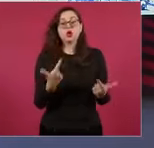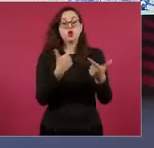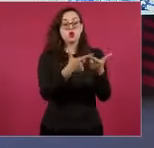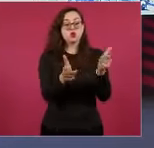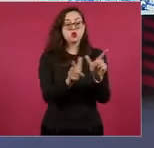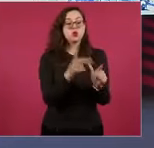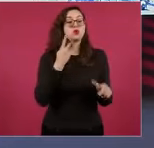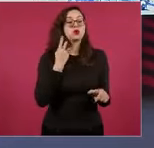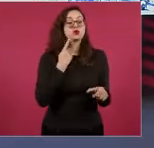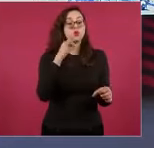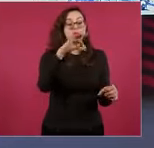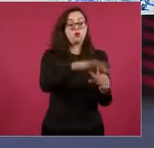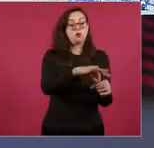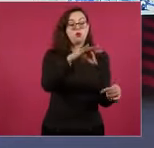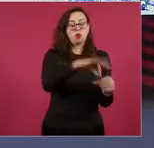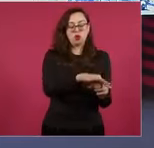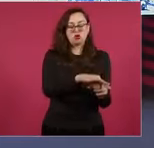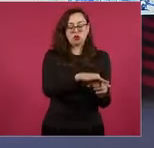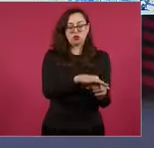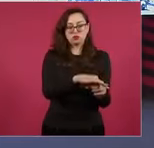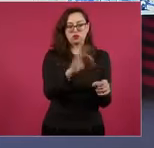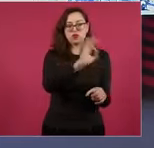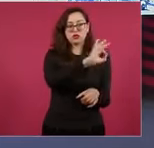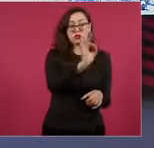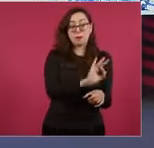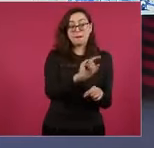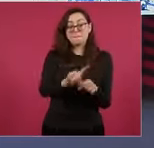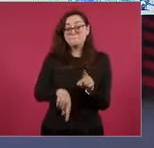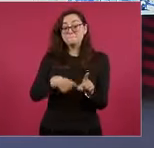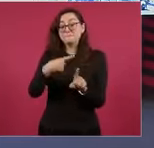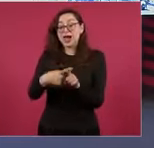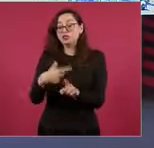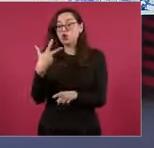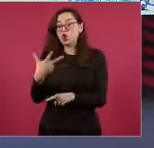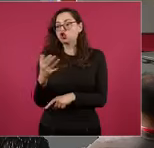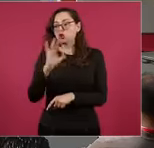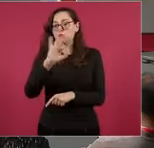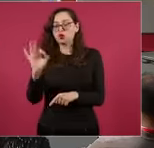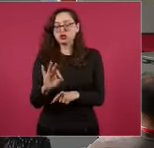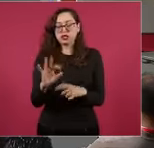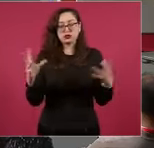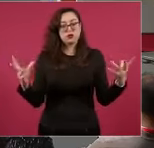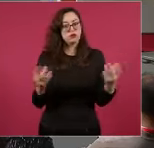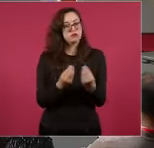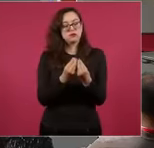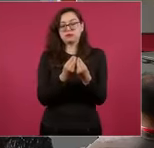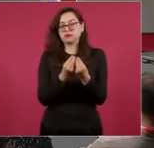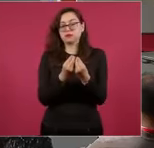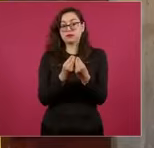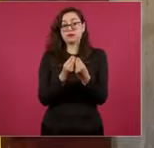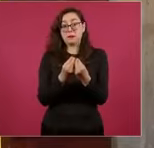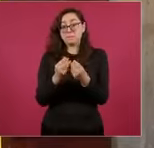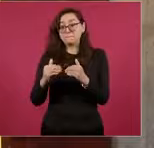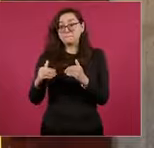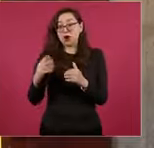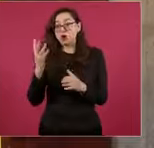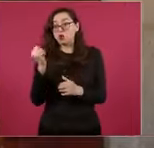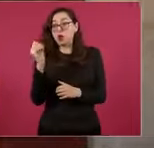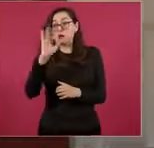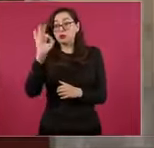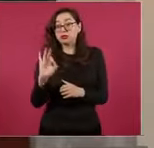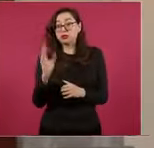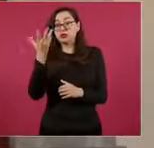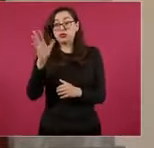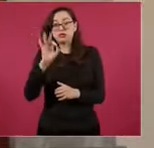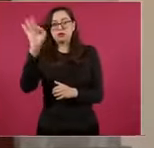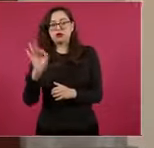más ocho puntos es el límite máximo que puedes tener en la Cámara de Diputados. No más. Si tienes más, estás sobre